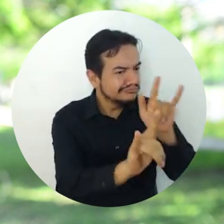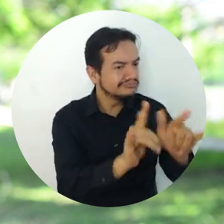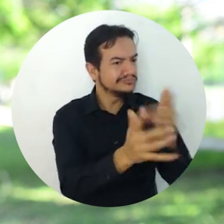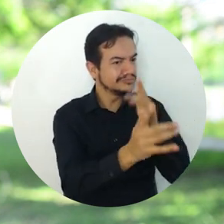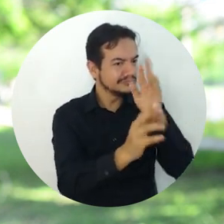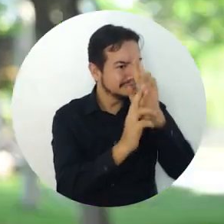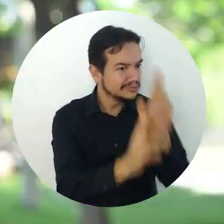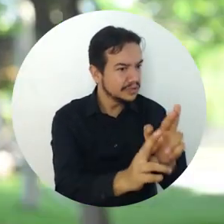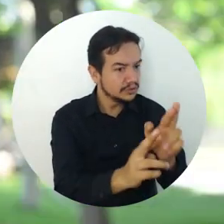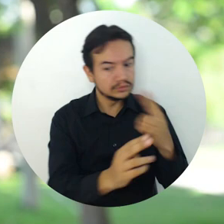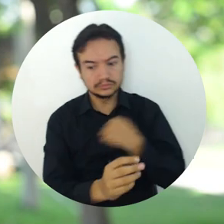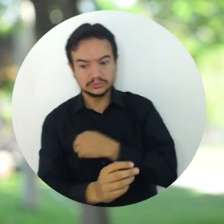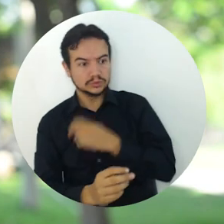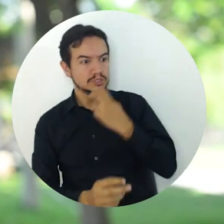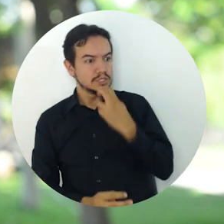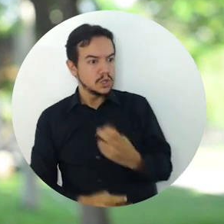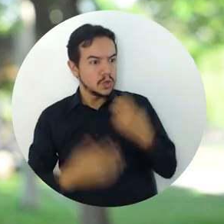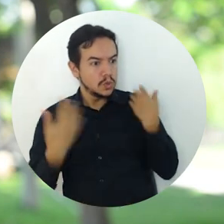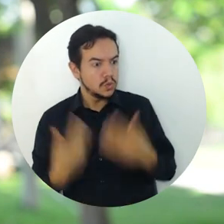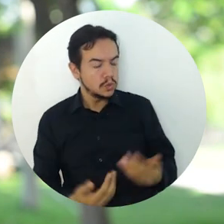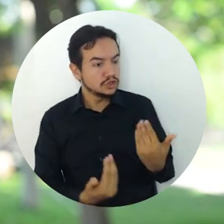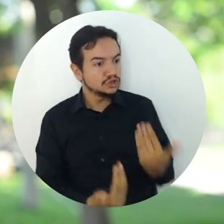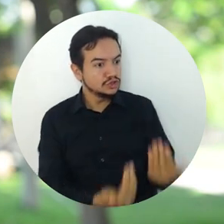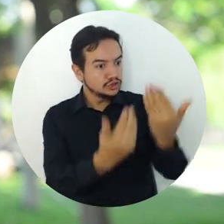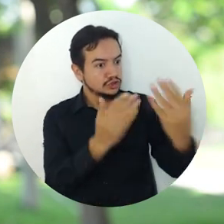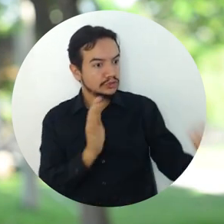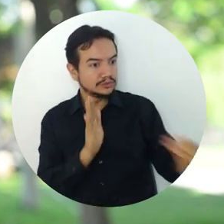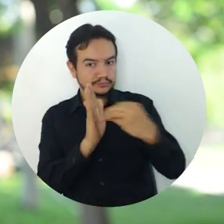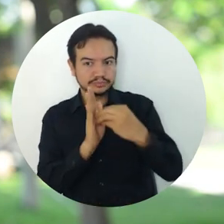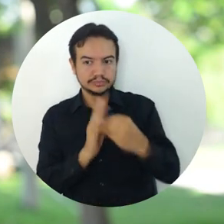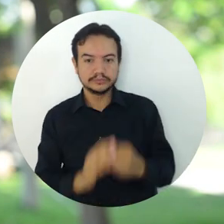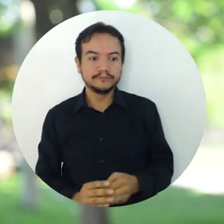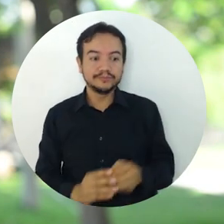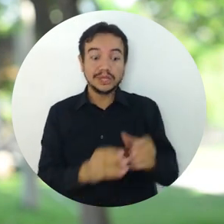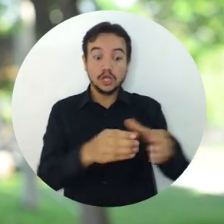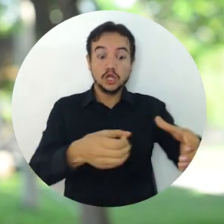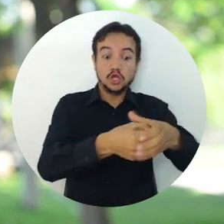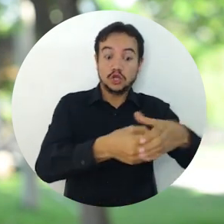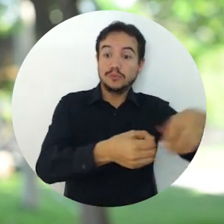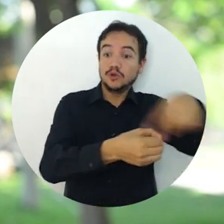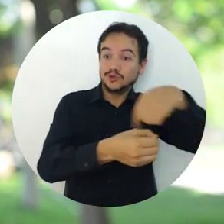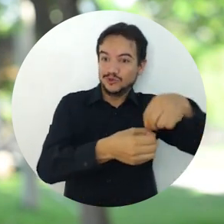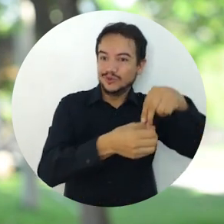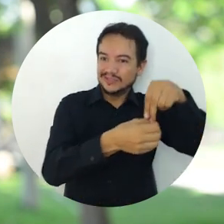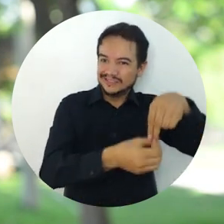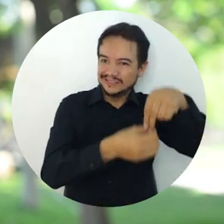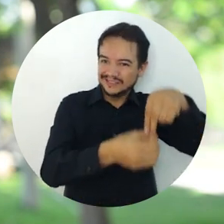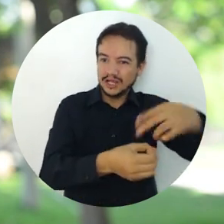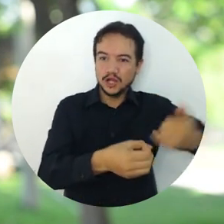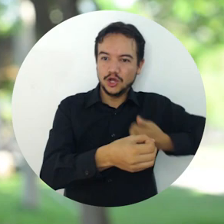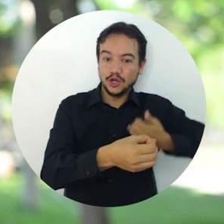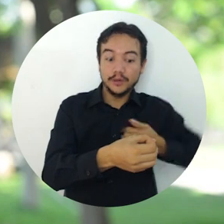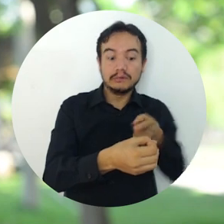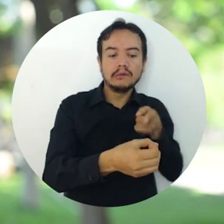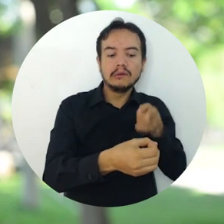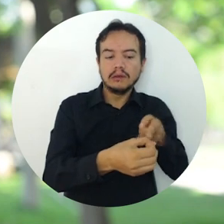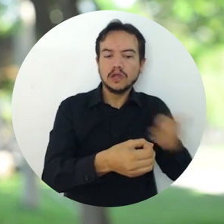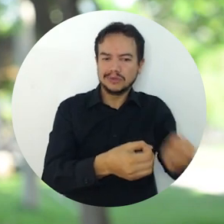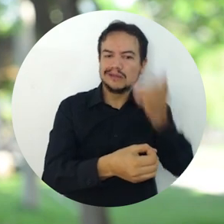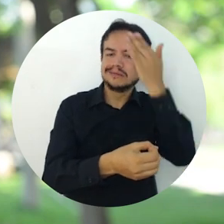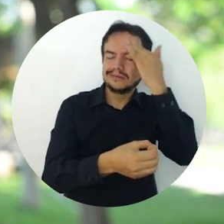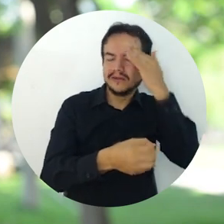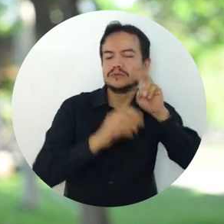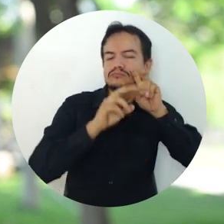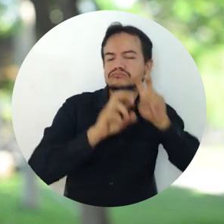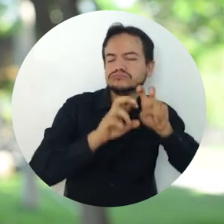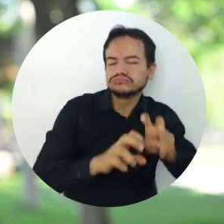enriquecedor. Los jóvenes arhuacos han recibido entrenamiento en el estudio de los diversos grupos de fauna,